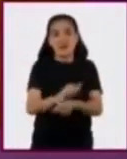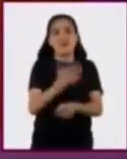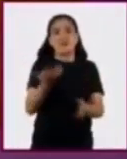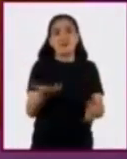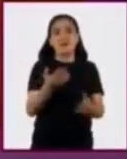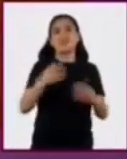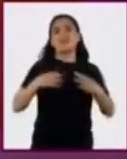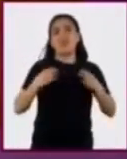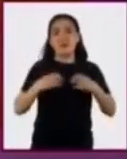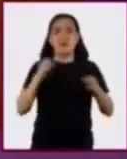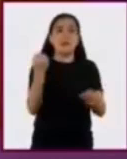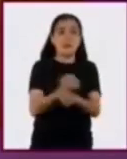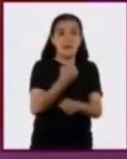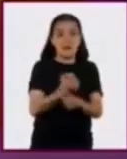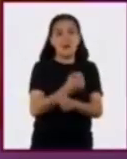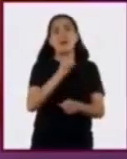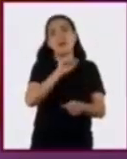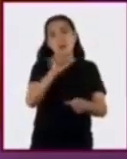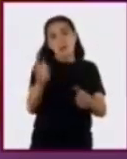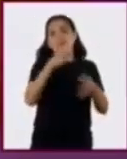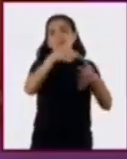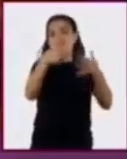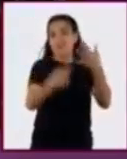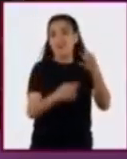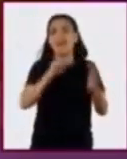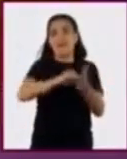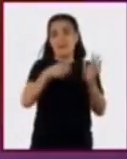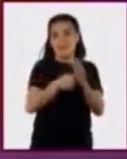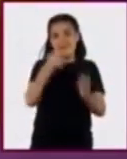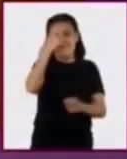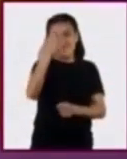ropa y calzado, entre otras creaciones técnicas.